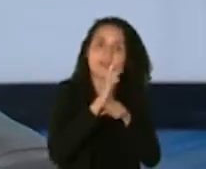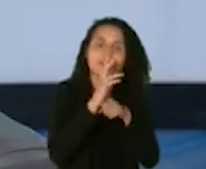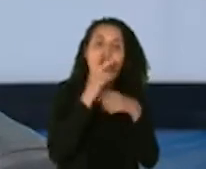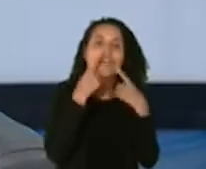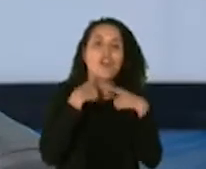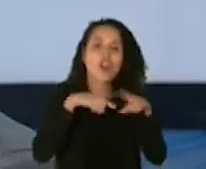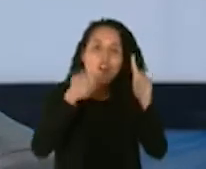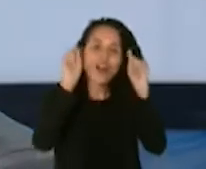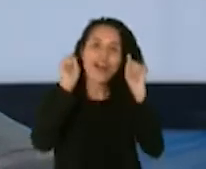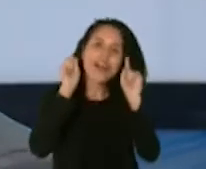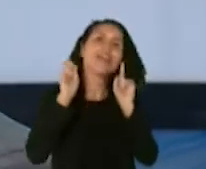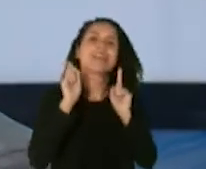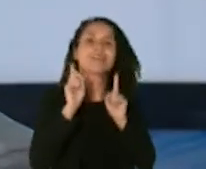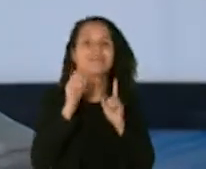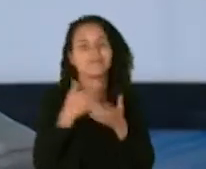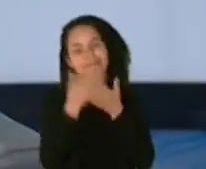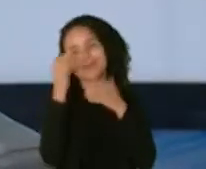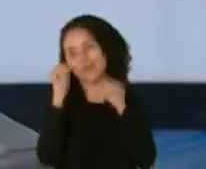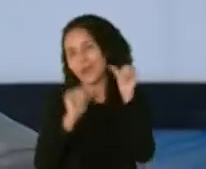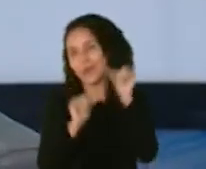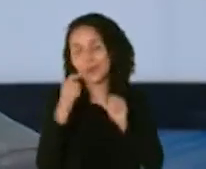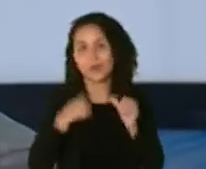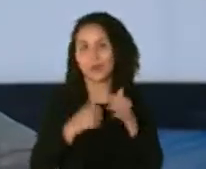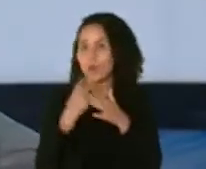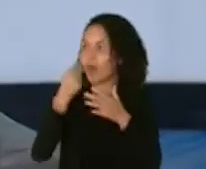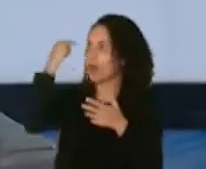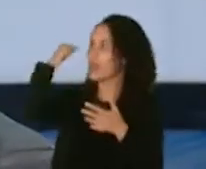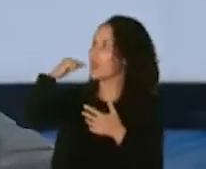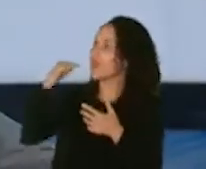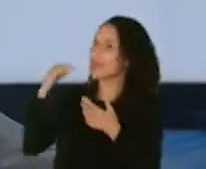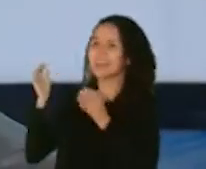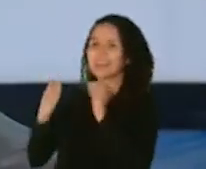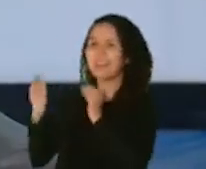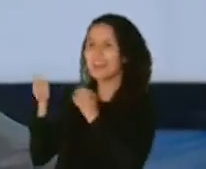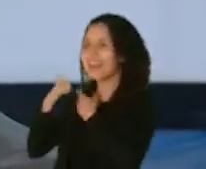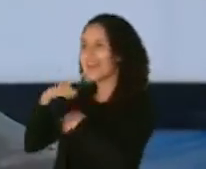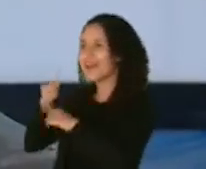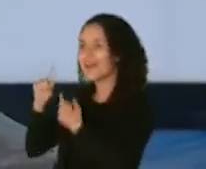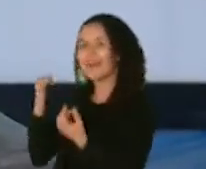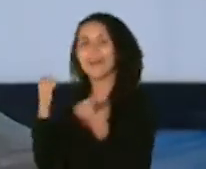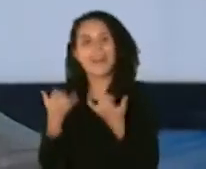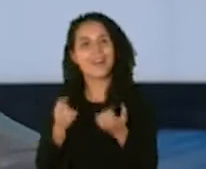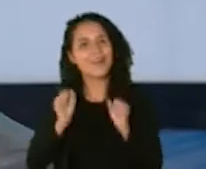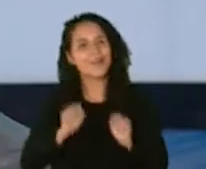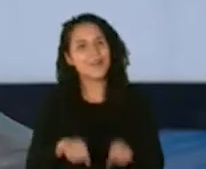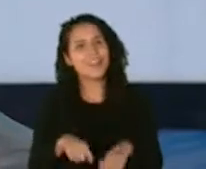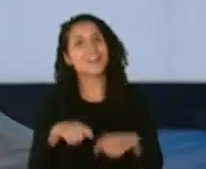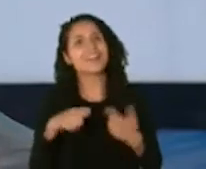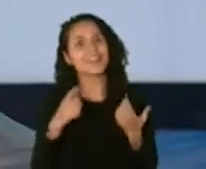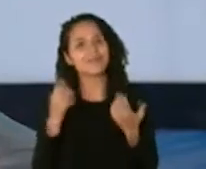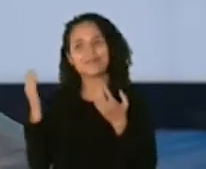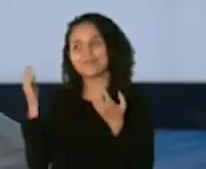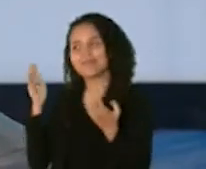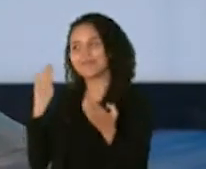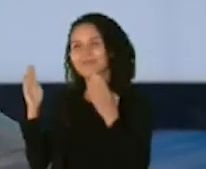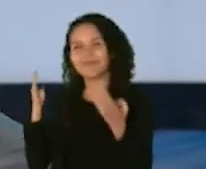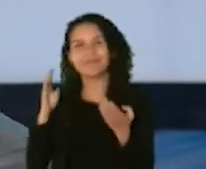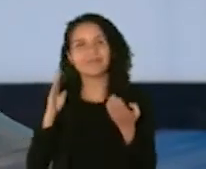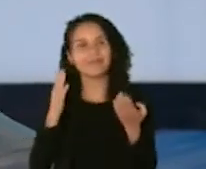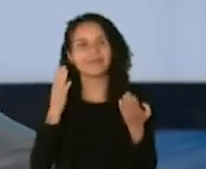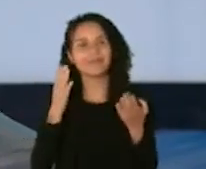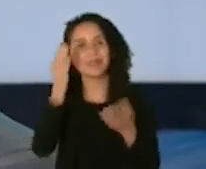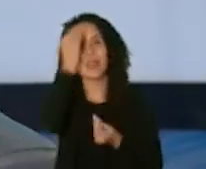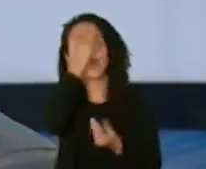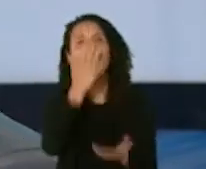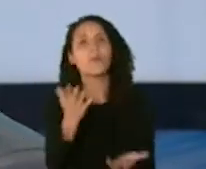de que recordando lo que no hemos podido lograr podemos disfrutar de y ver y poder distinguir que esta data es muy buena